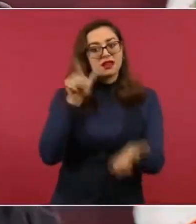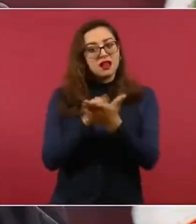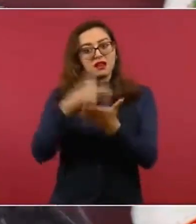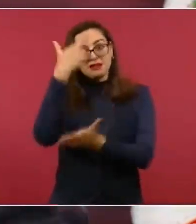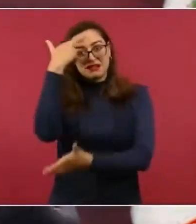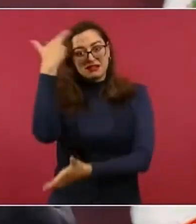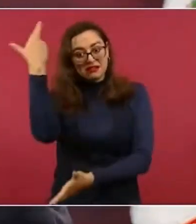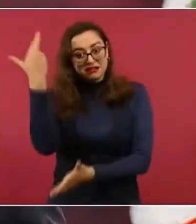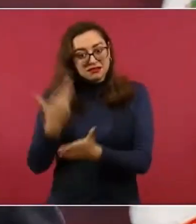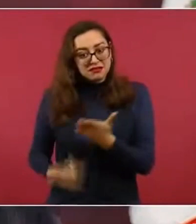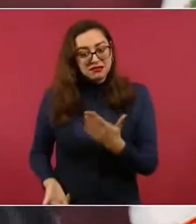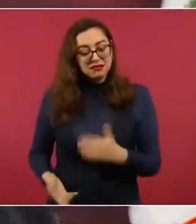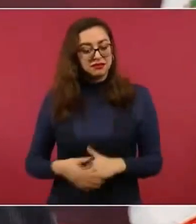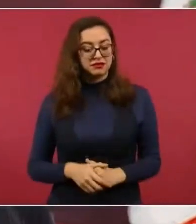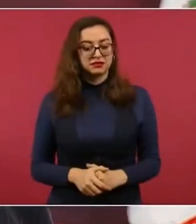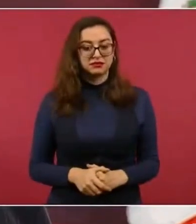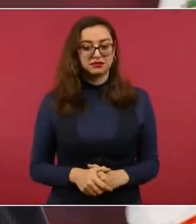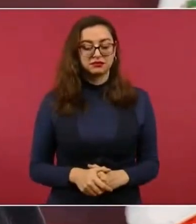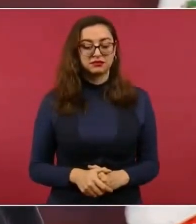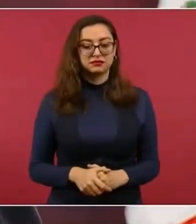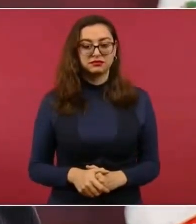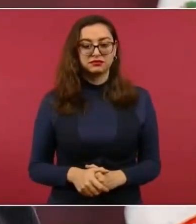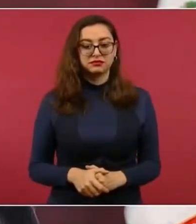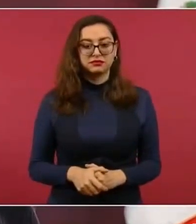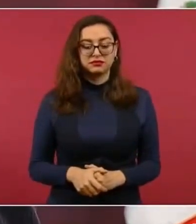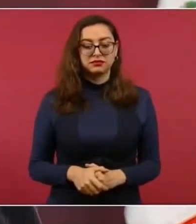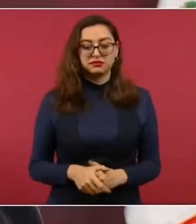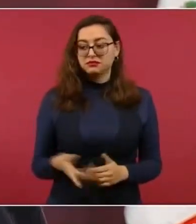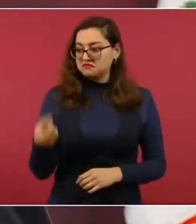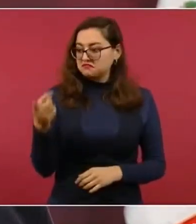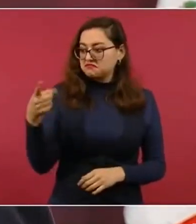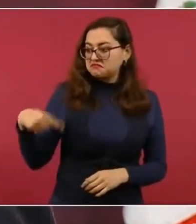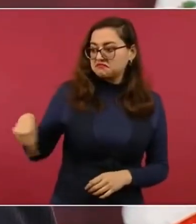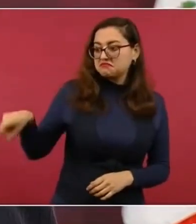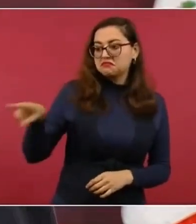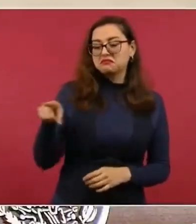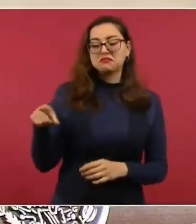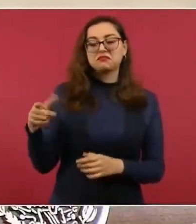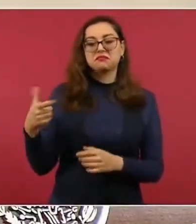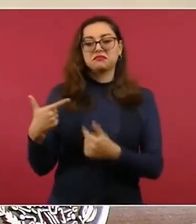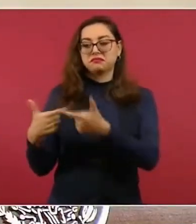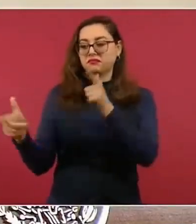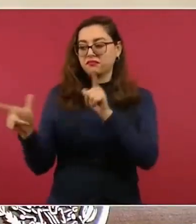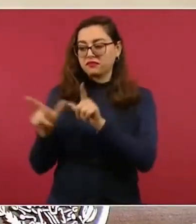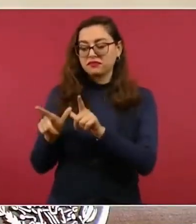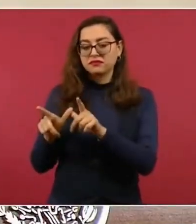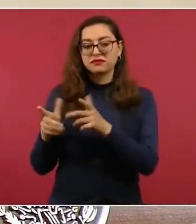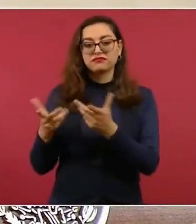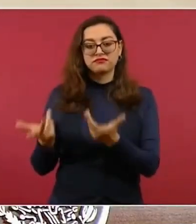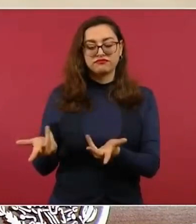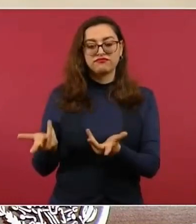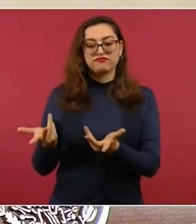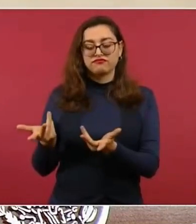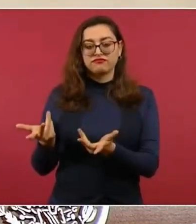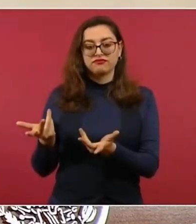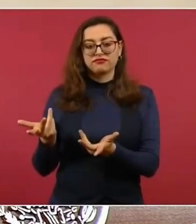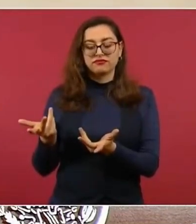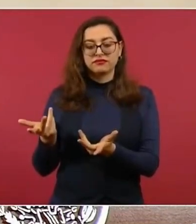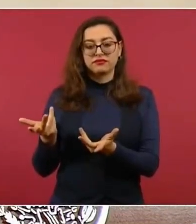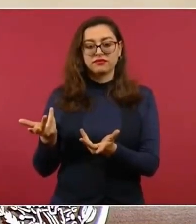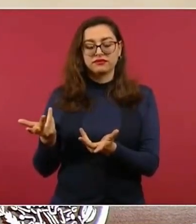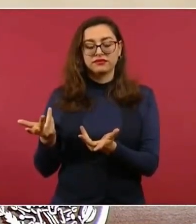quienes cometen estos delitos y también